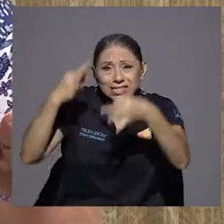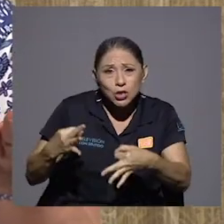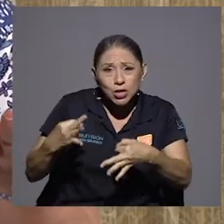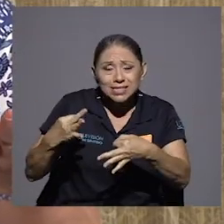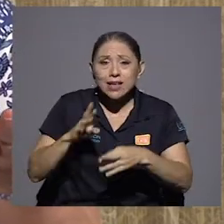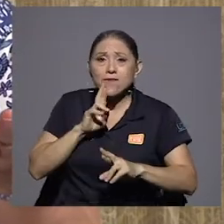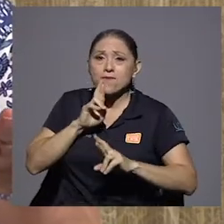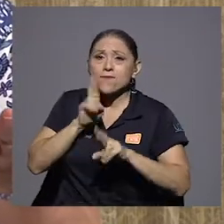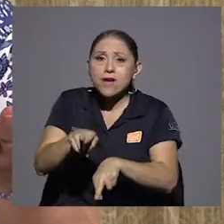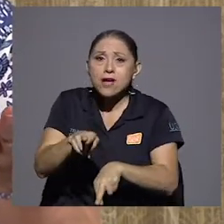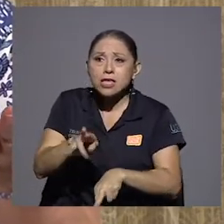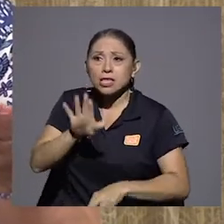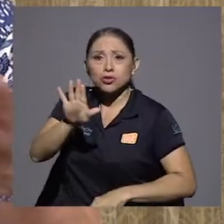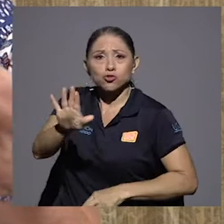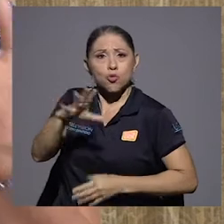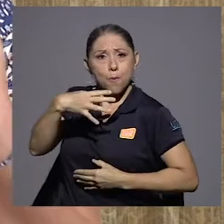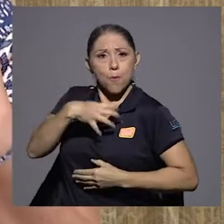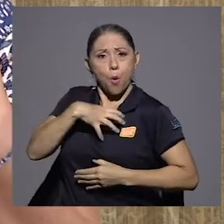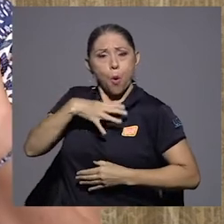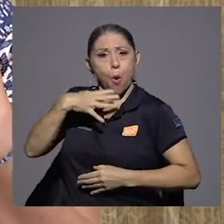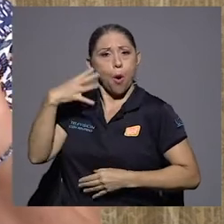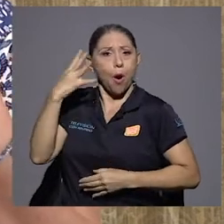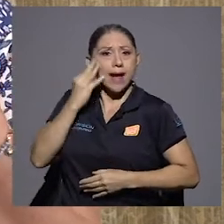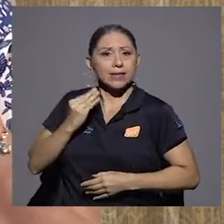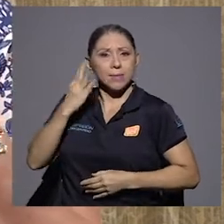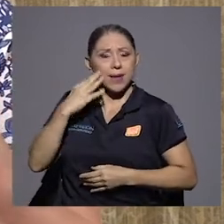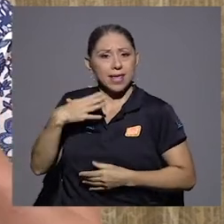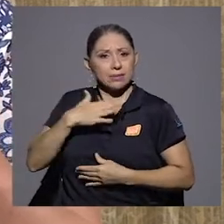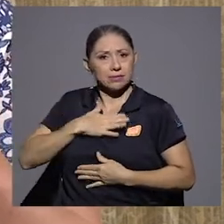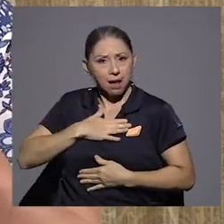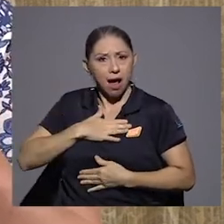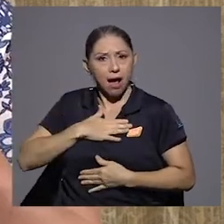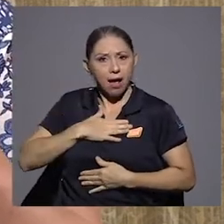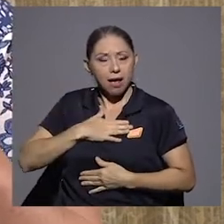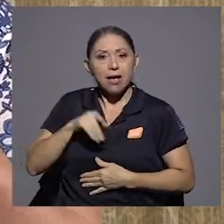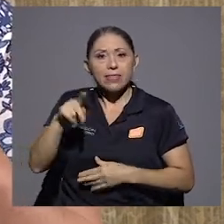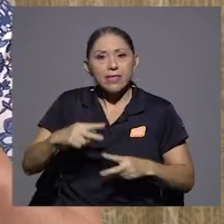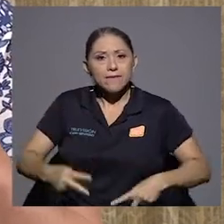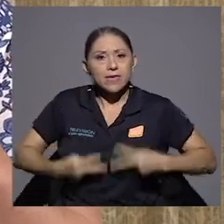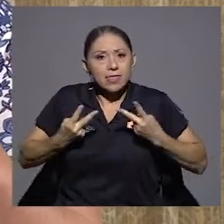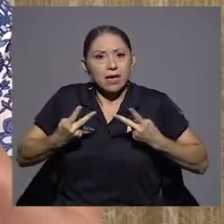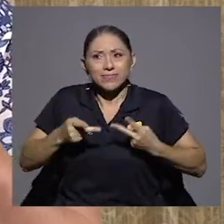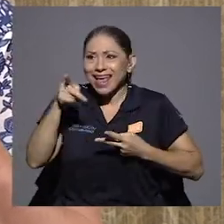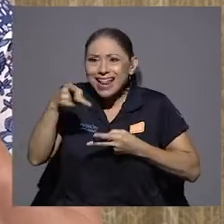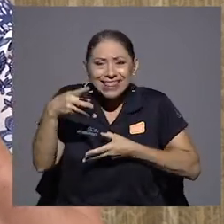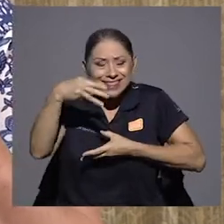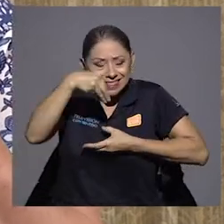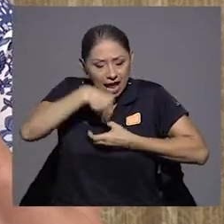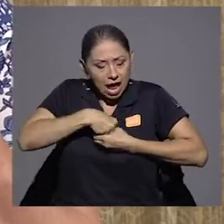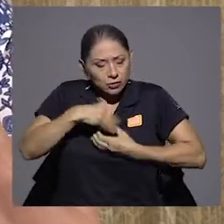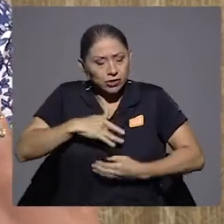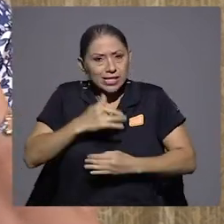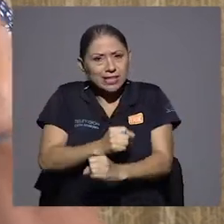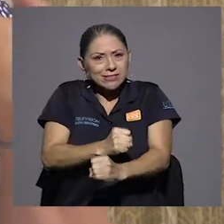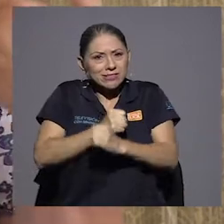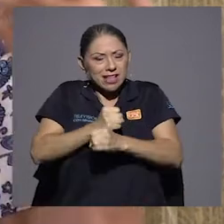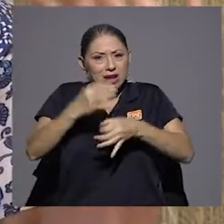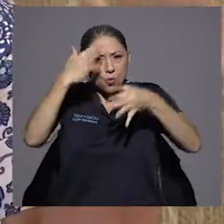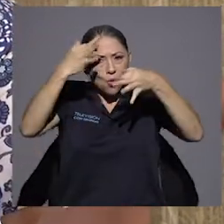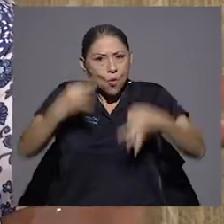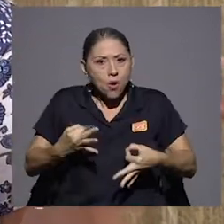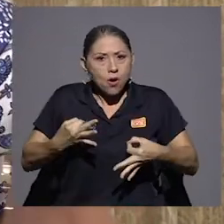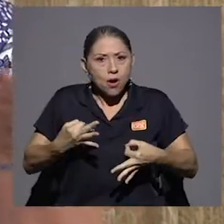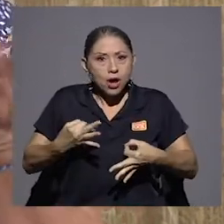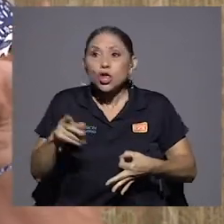de una experiencia de vida. Y de una convicción interna muy grande. ¿Verdad? No es una